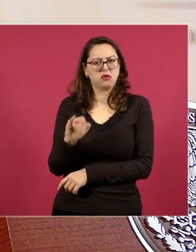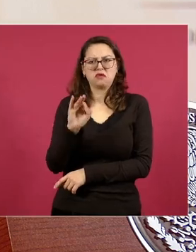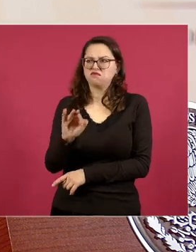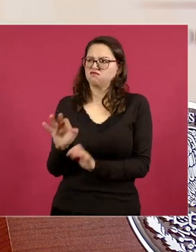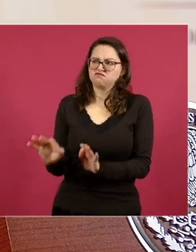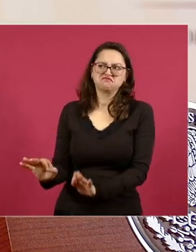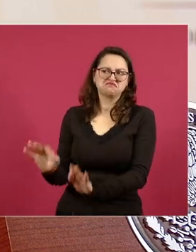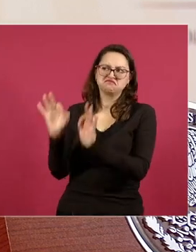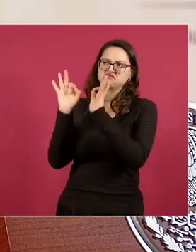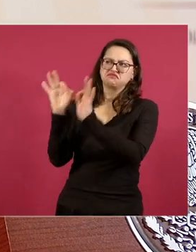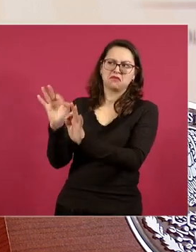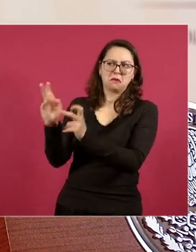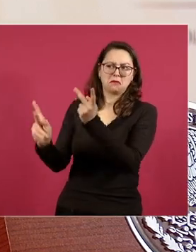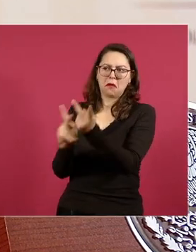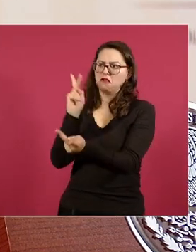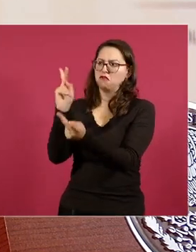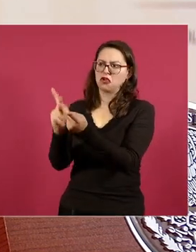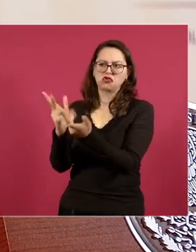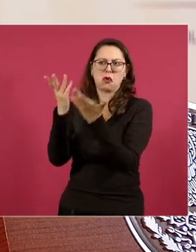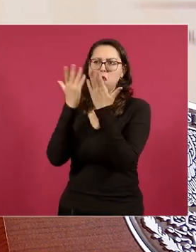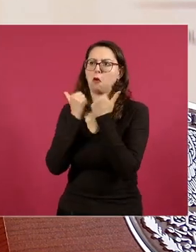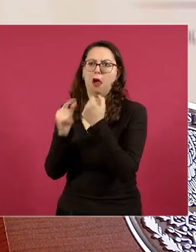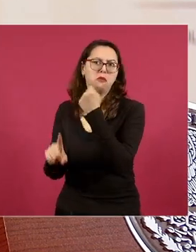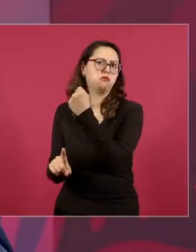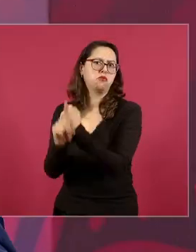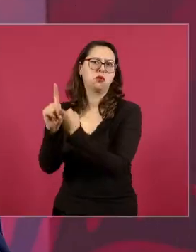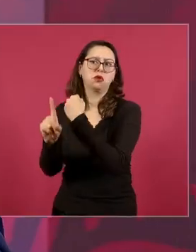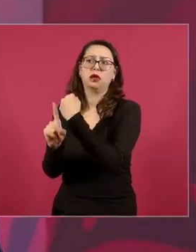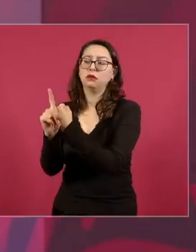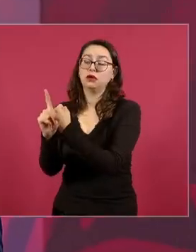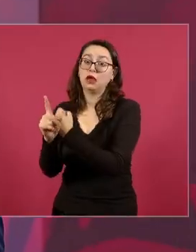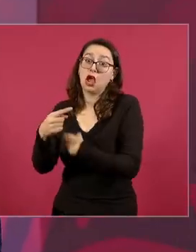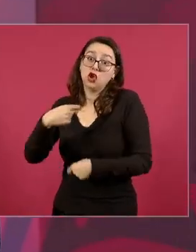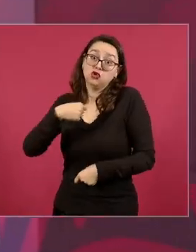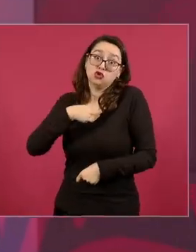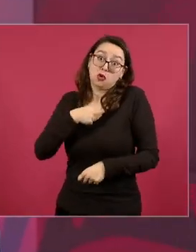yo sostengo de que no es así